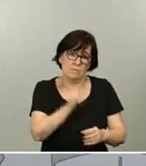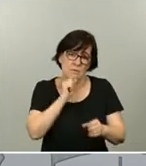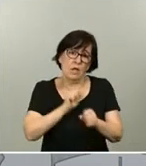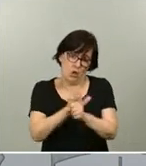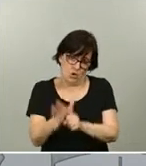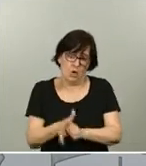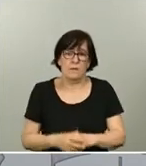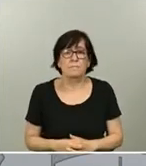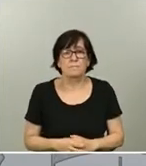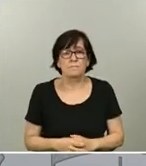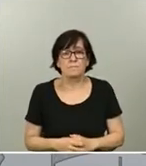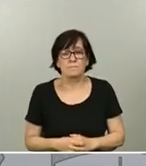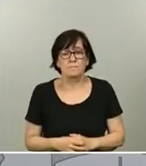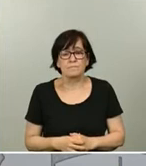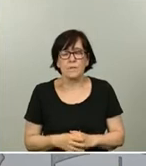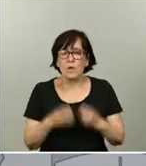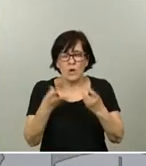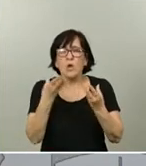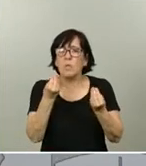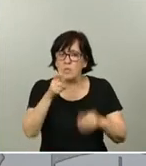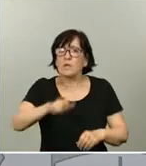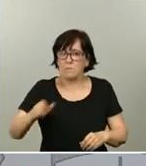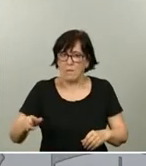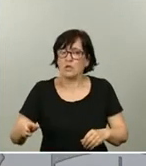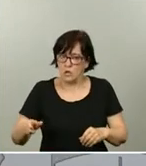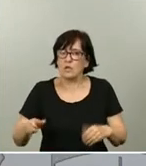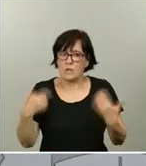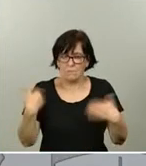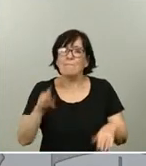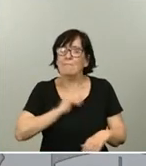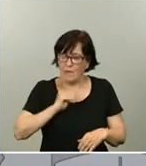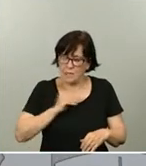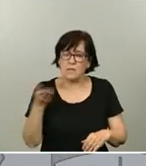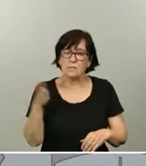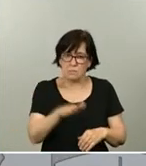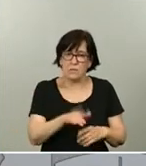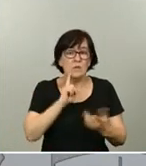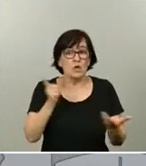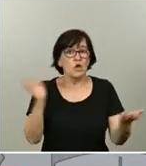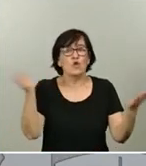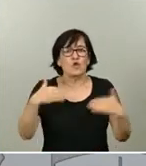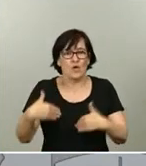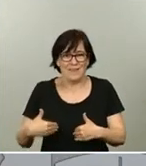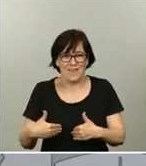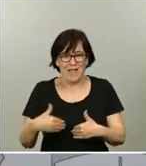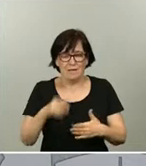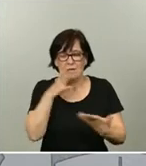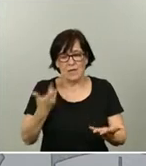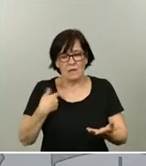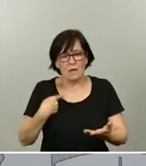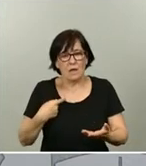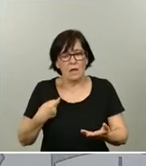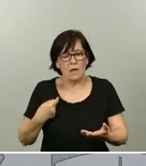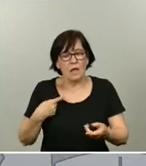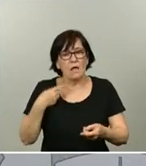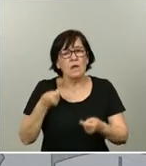Son demasiadas personas las que faltan, demasiados los que ya no están y que contribuyeron a hacer de nuestro país